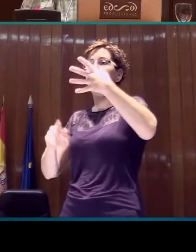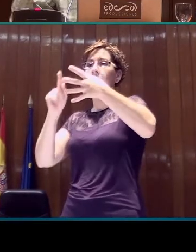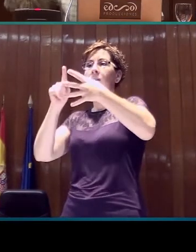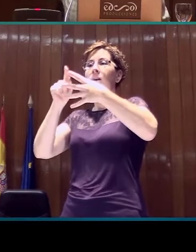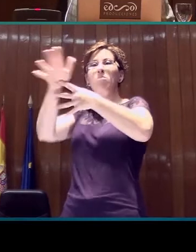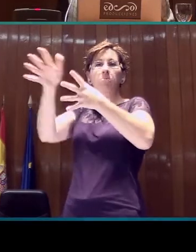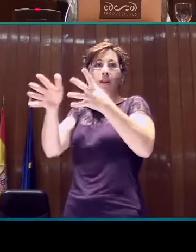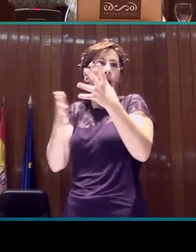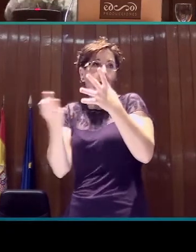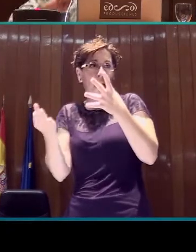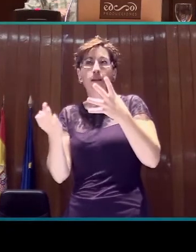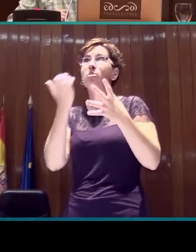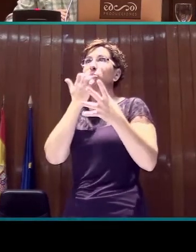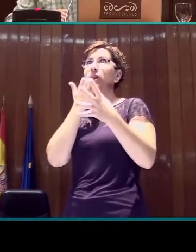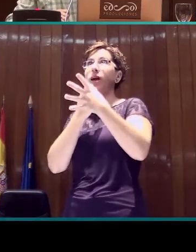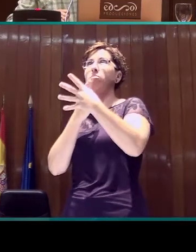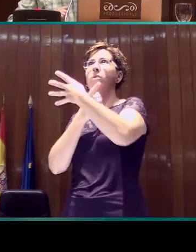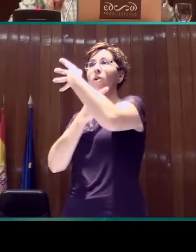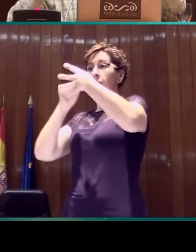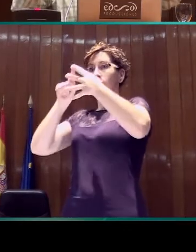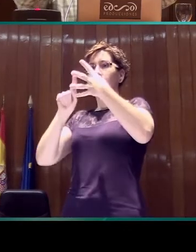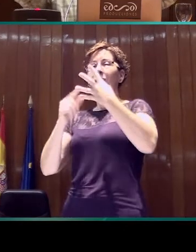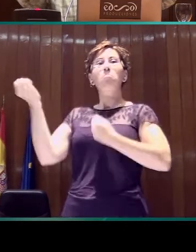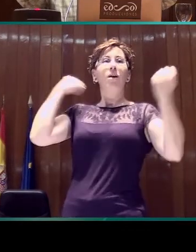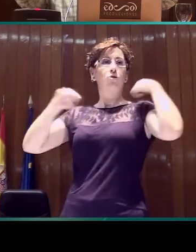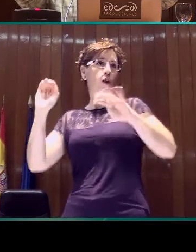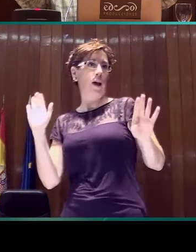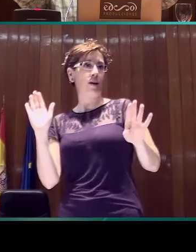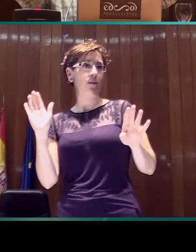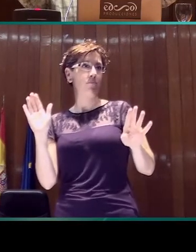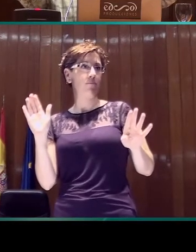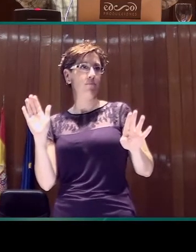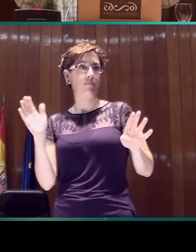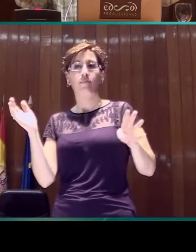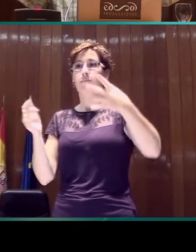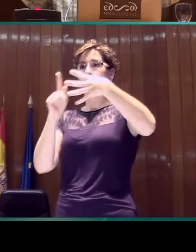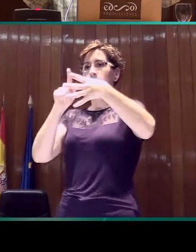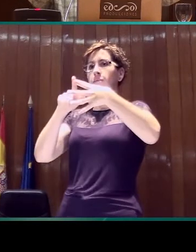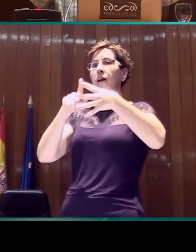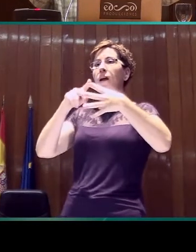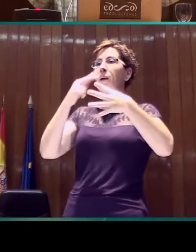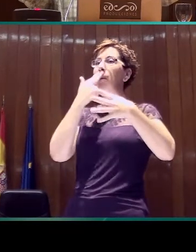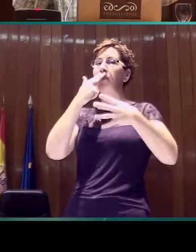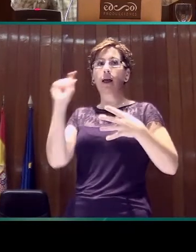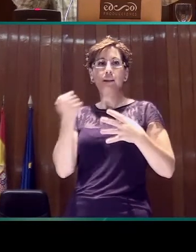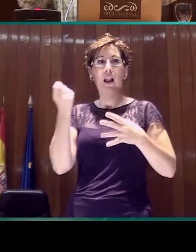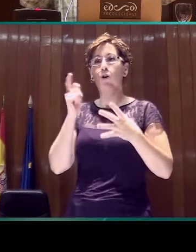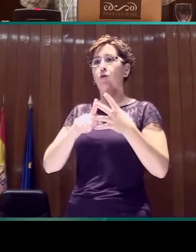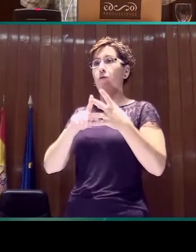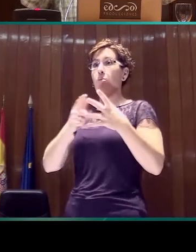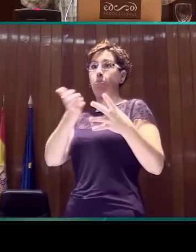caso, por ejemplo, veis ahí cuatro personajes de una película. El primero es Charlotte, el segundo es un policía,